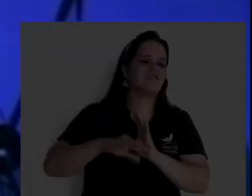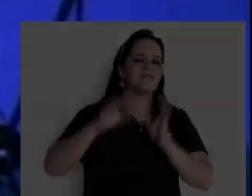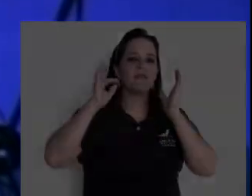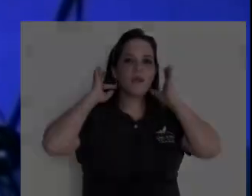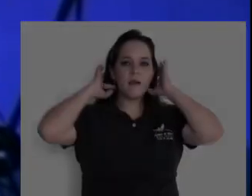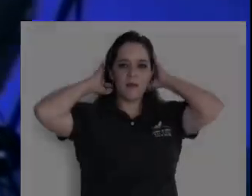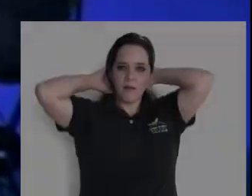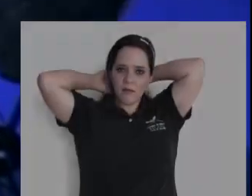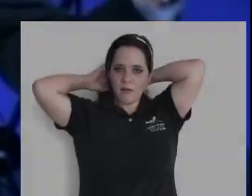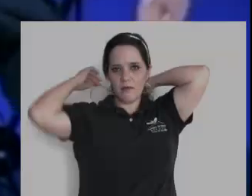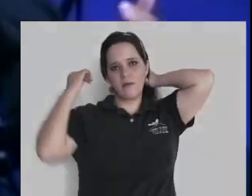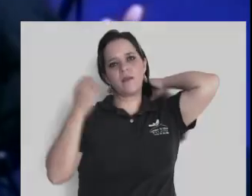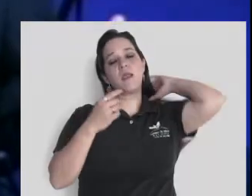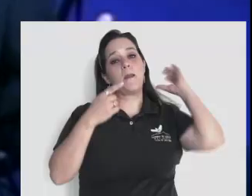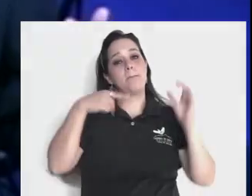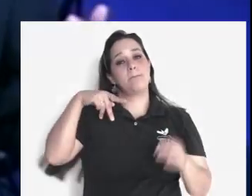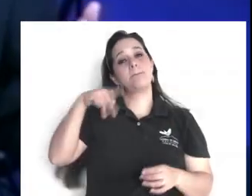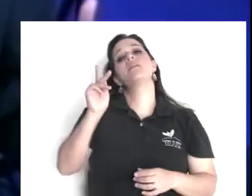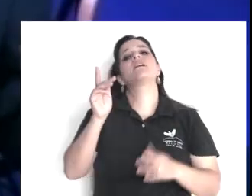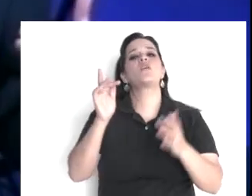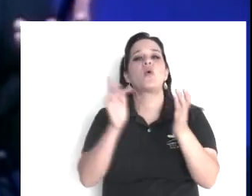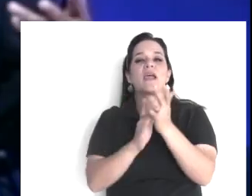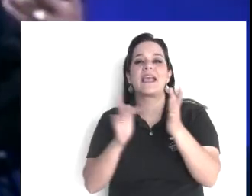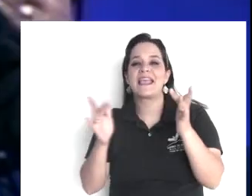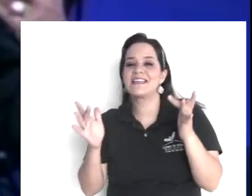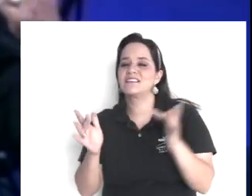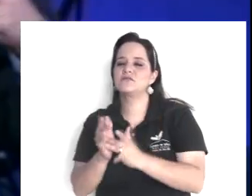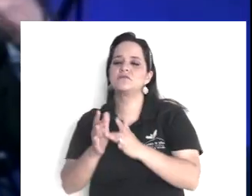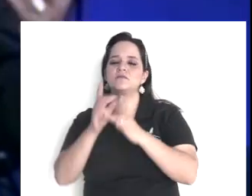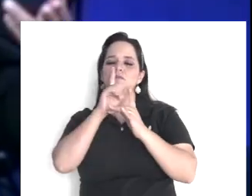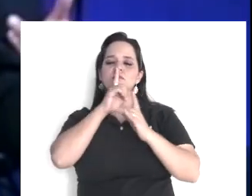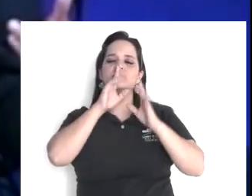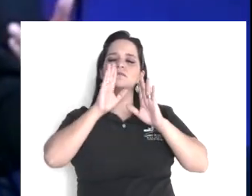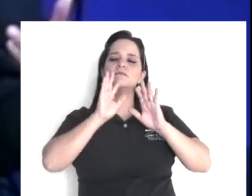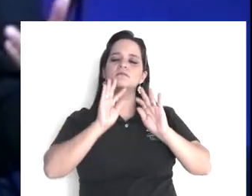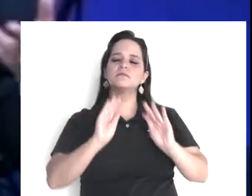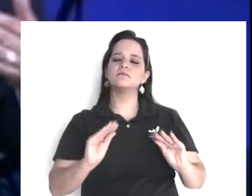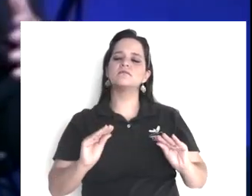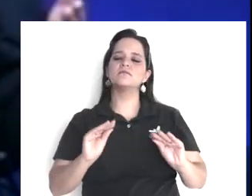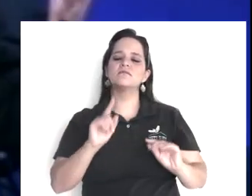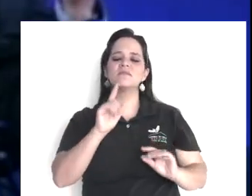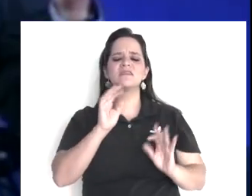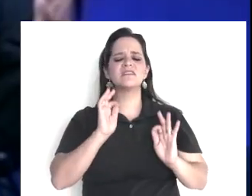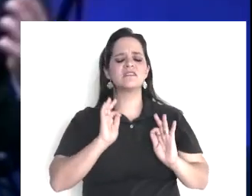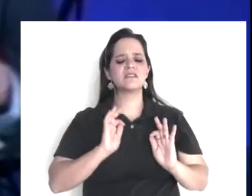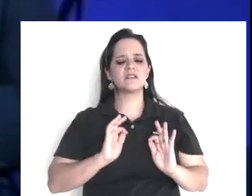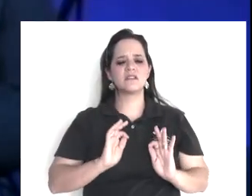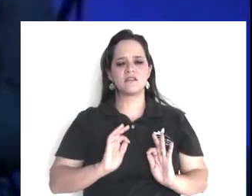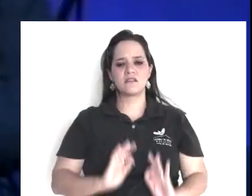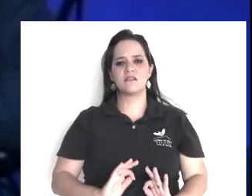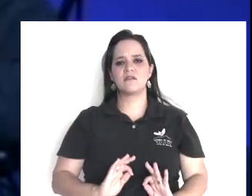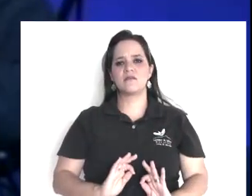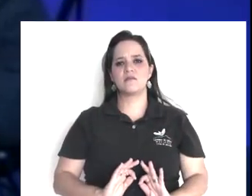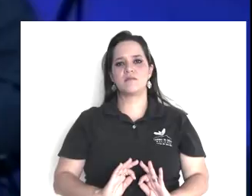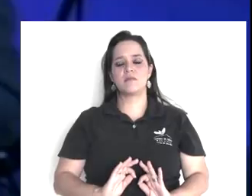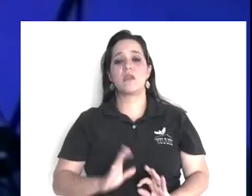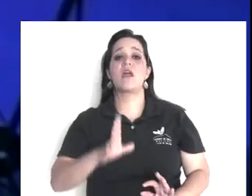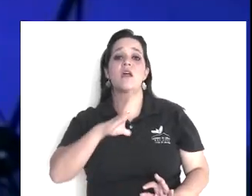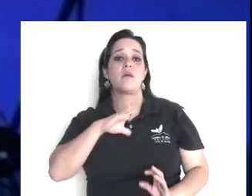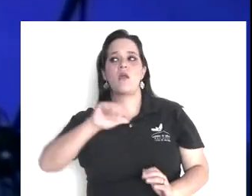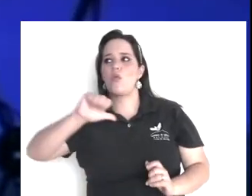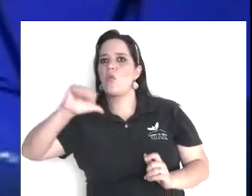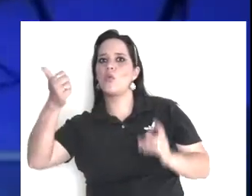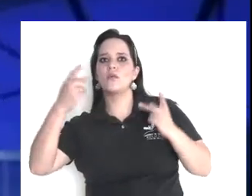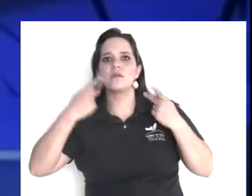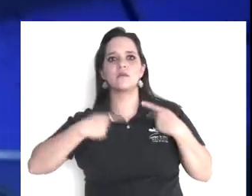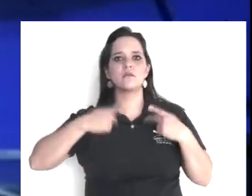hasta hay, algunos escritos, de la época, como el, como el Evangelio, de Judas, que es un libro apócrifo, donde asegura,